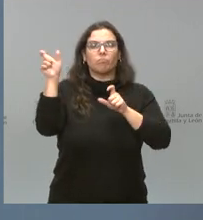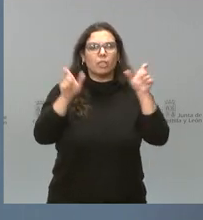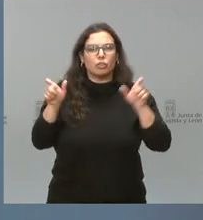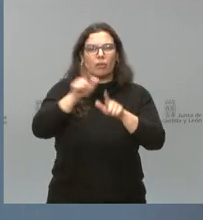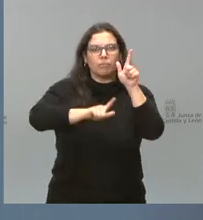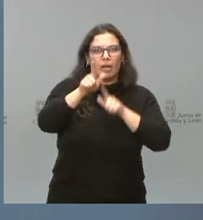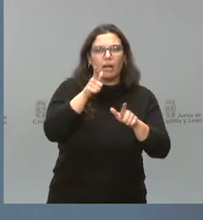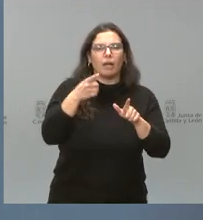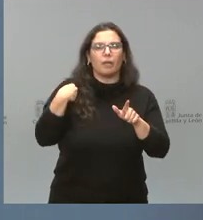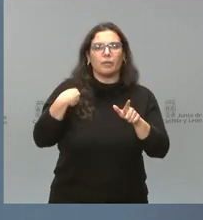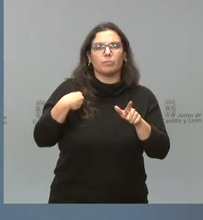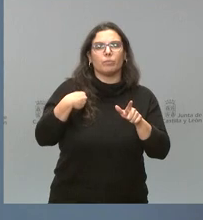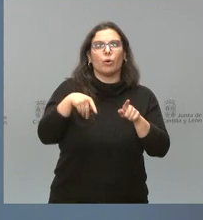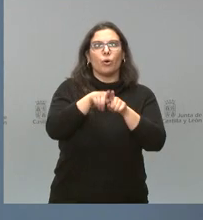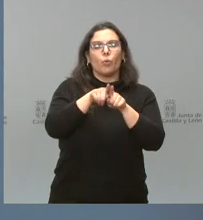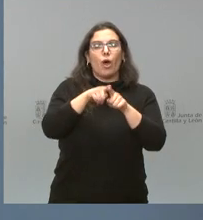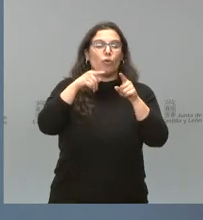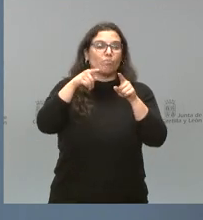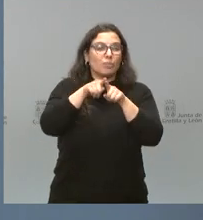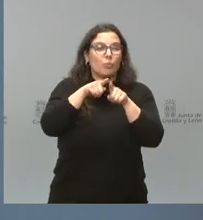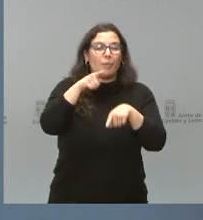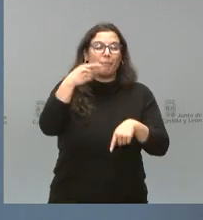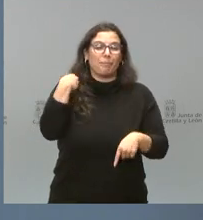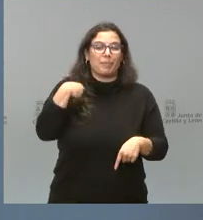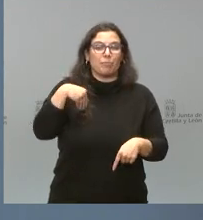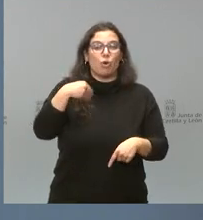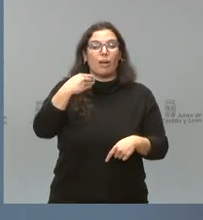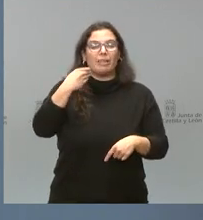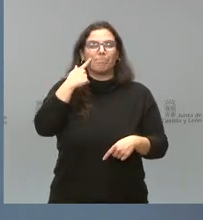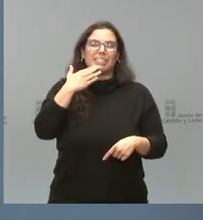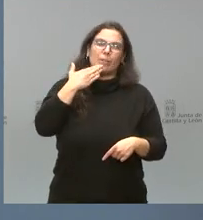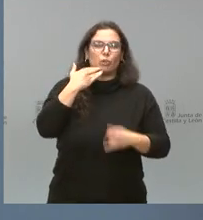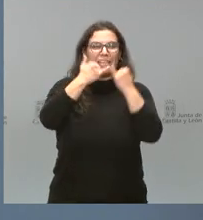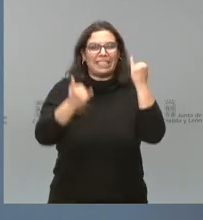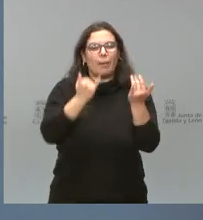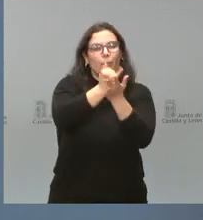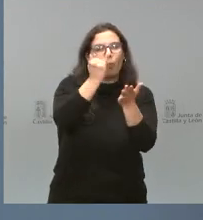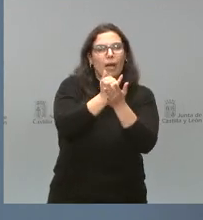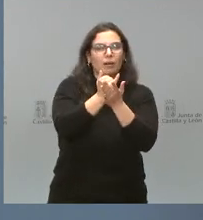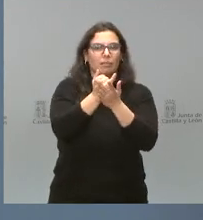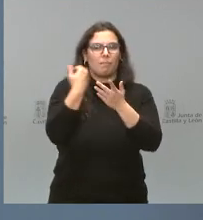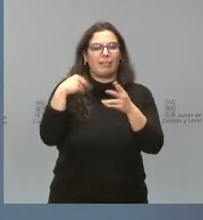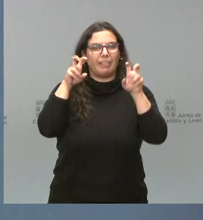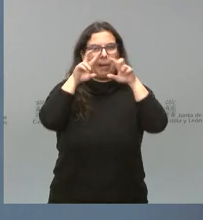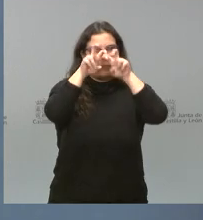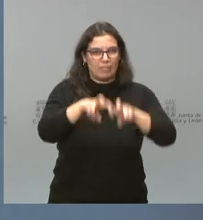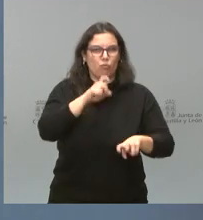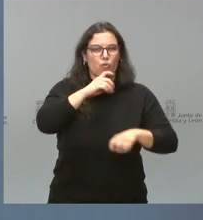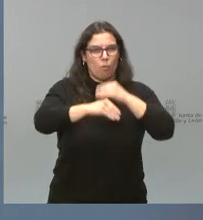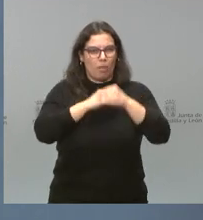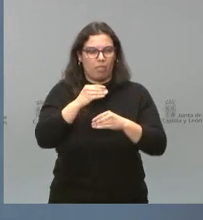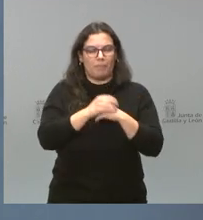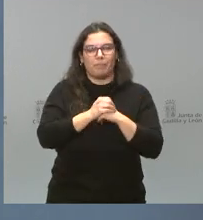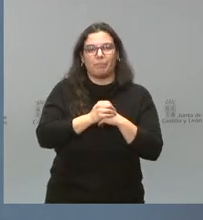el desarrollo del metaverso o las simulaciones de crisis en el ámbito de la investigación. Por otra parte, para el plan de dinamización